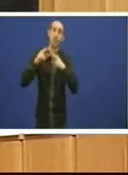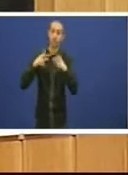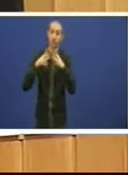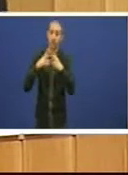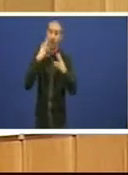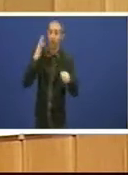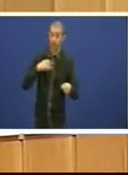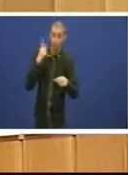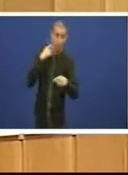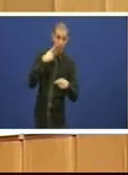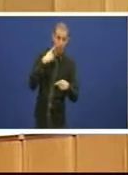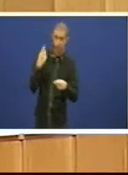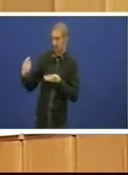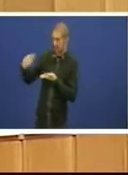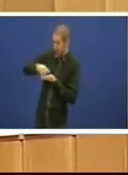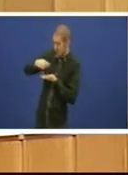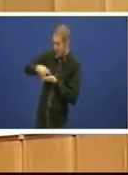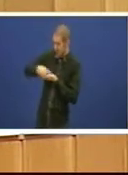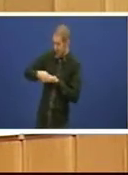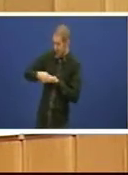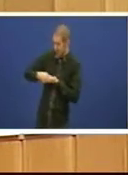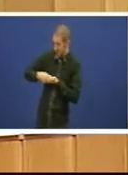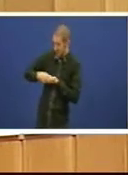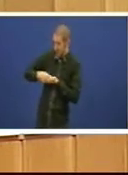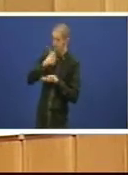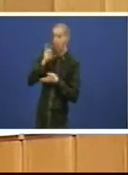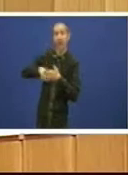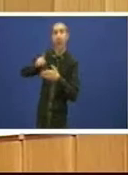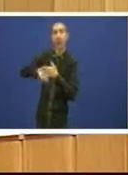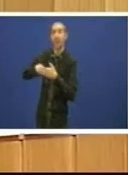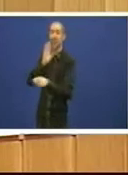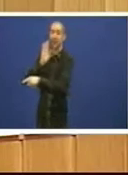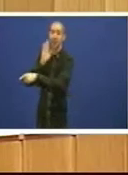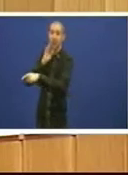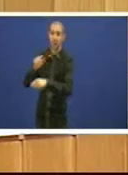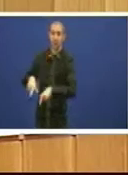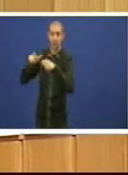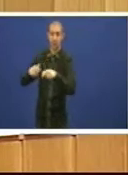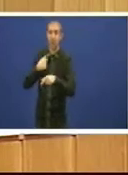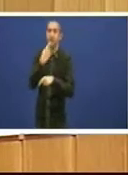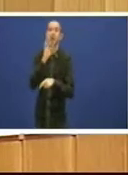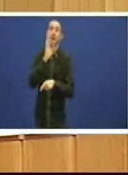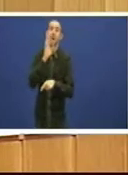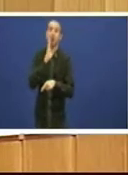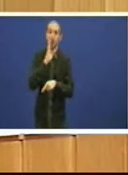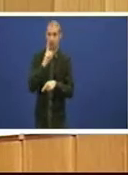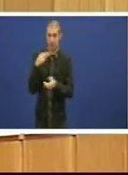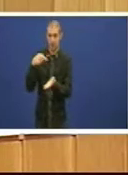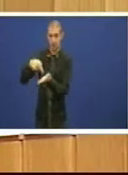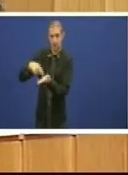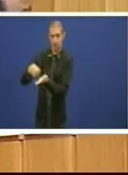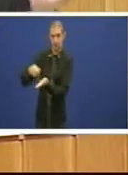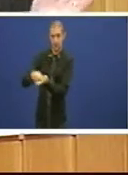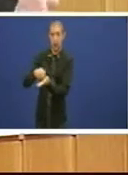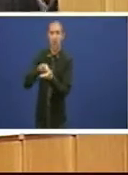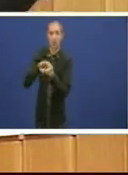cobrar a Caixa ou a Fundación polo arrendamento polo uso como selle está dicindo que vai cobrar por servicios que até agora